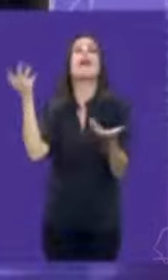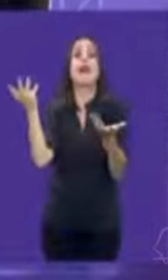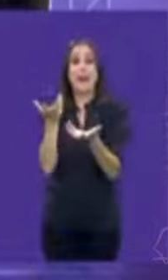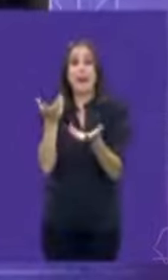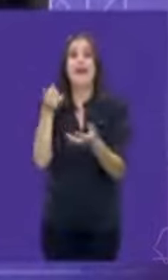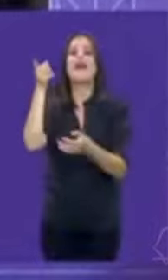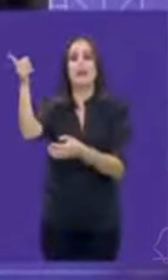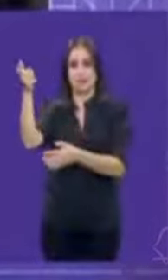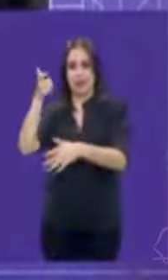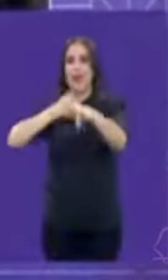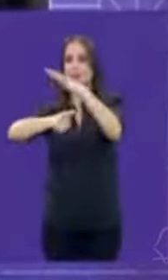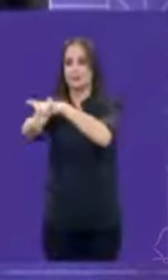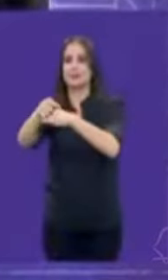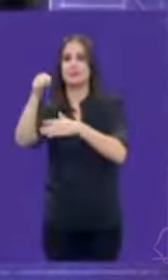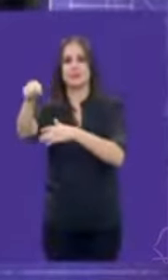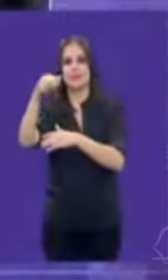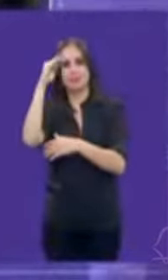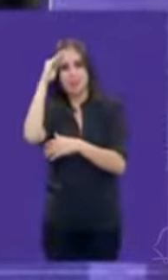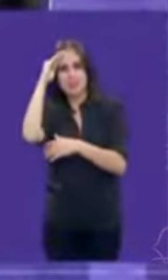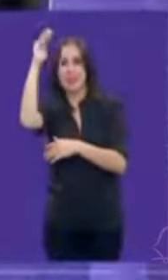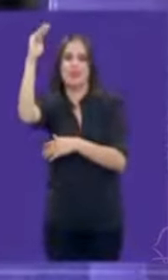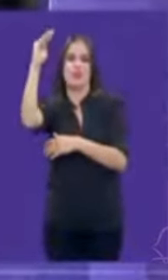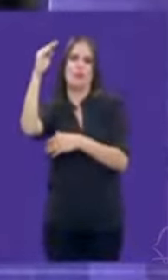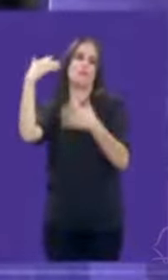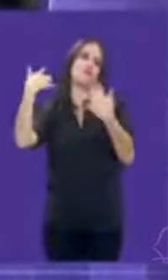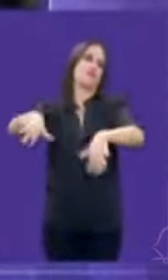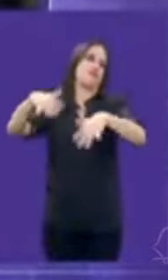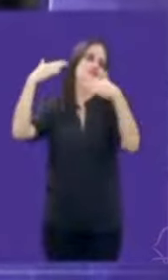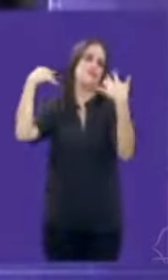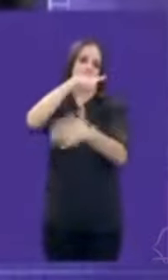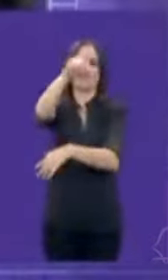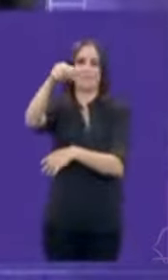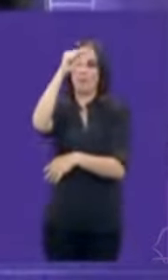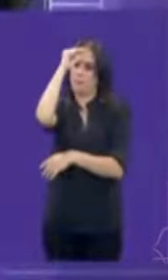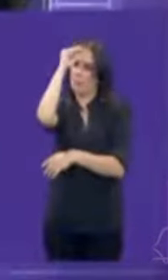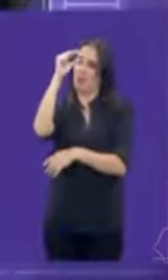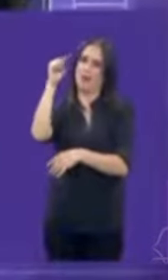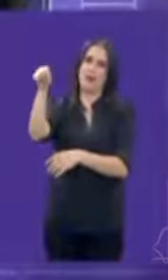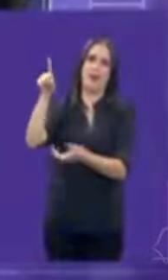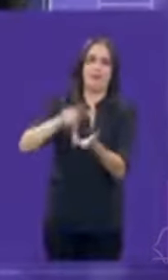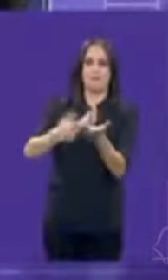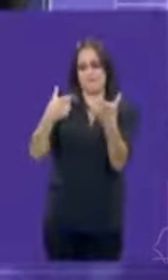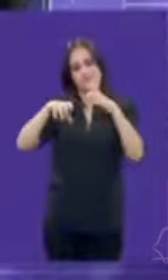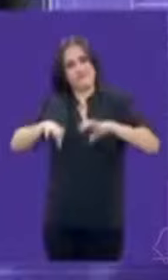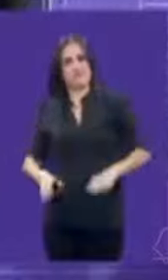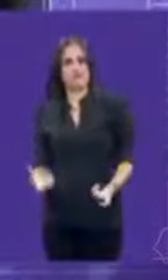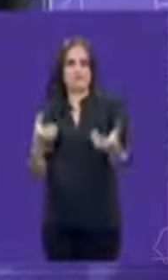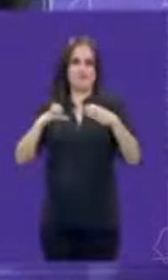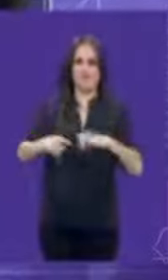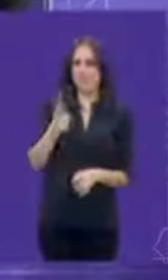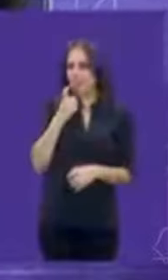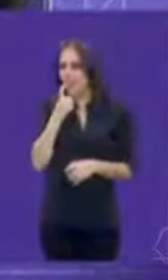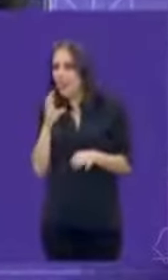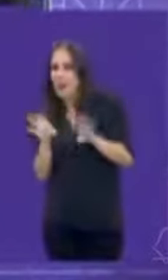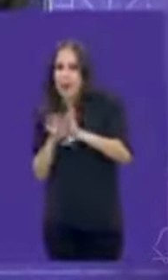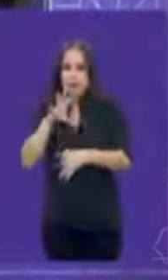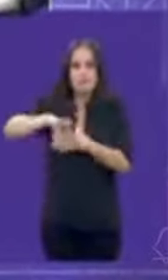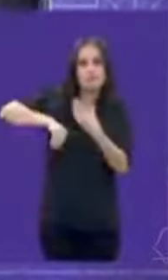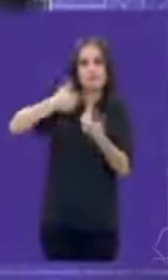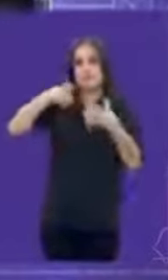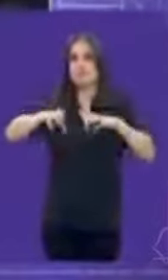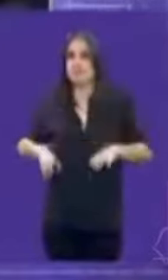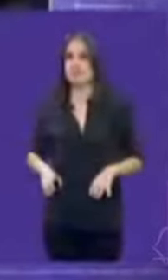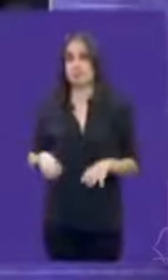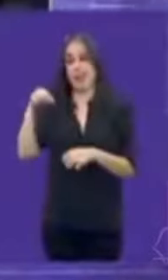es darle dinero al señor de las ligas, al que todos vimos metiéndose fajos de dinero en la Ciudad de México. Gracias,